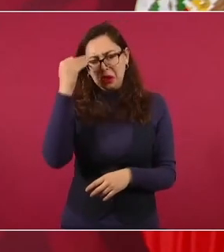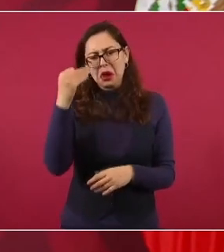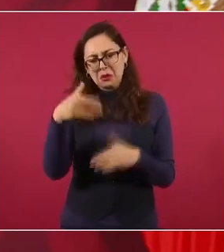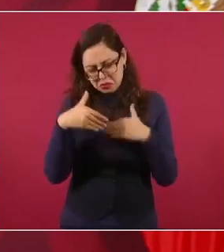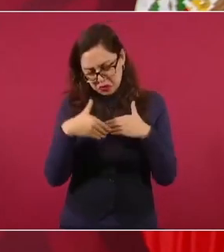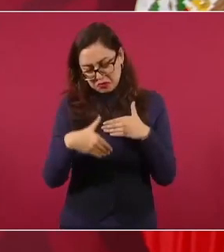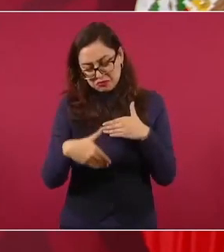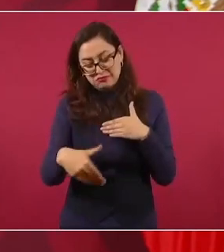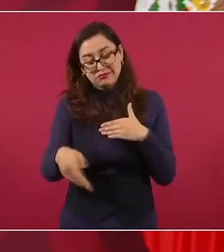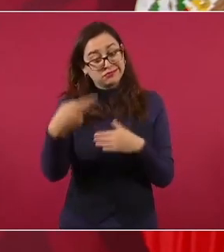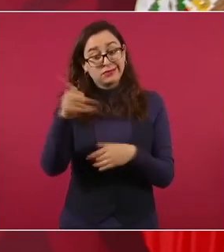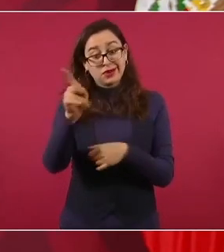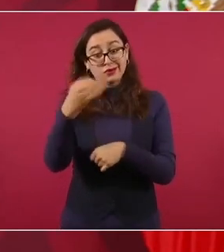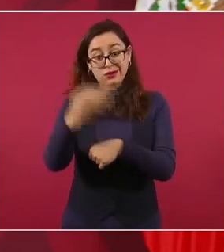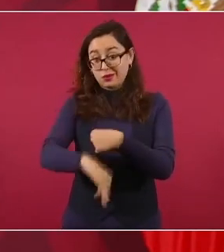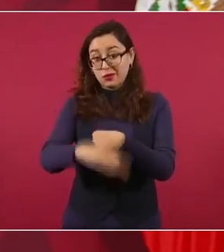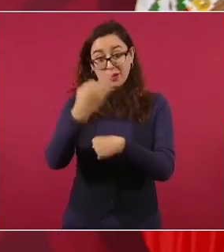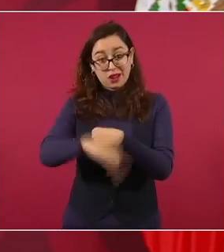Esa es una lección.